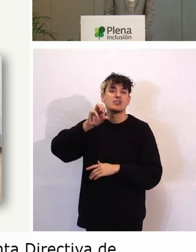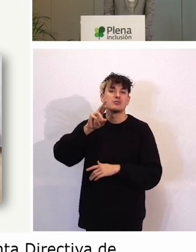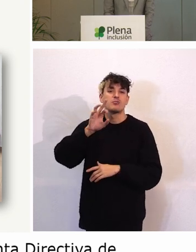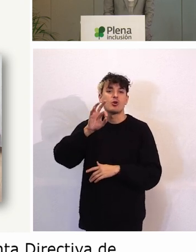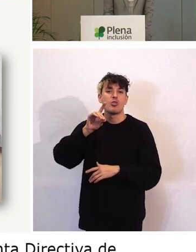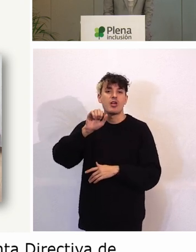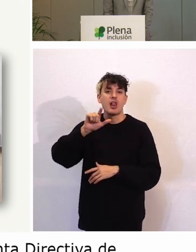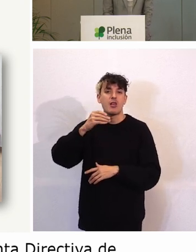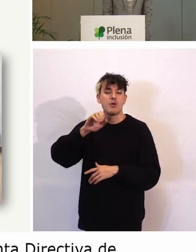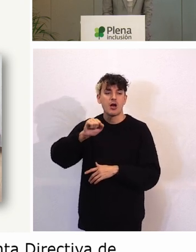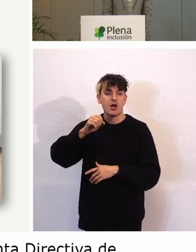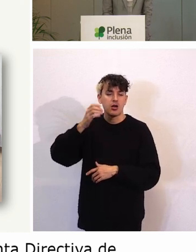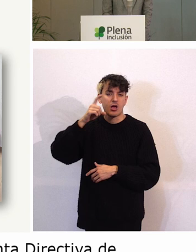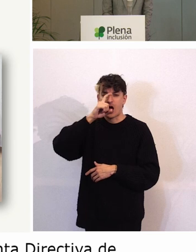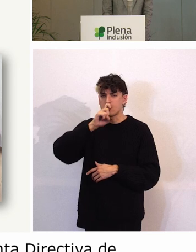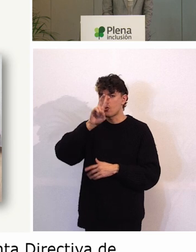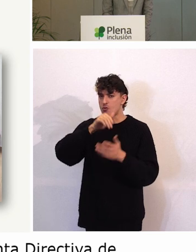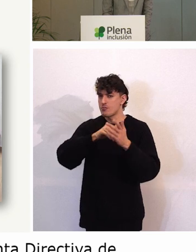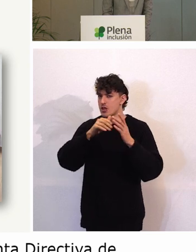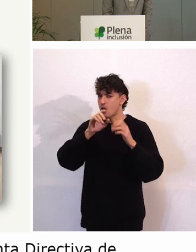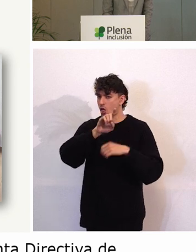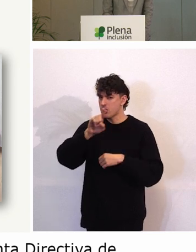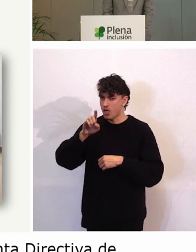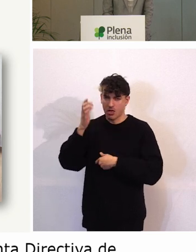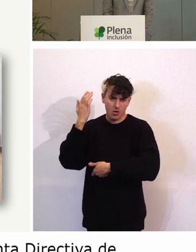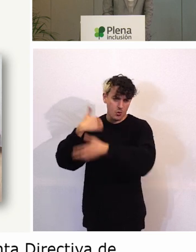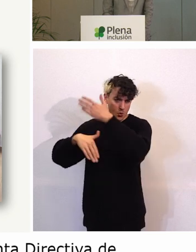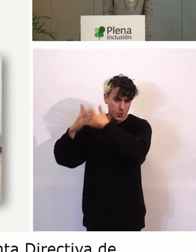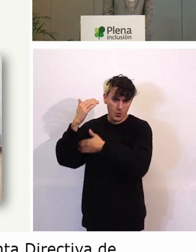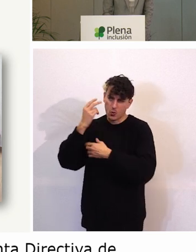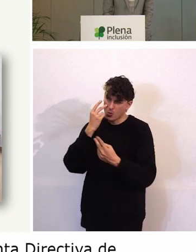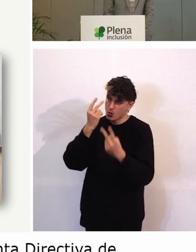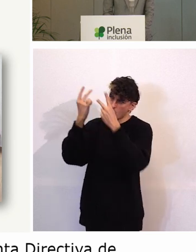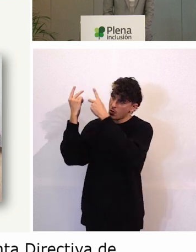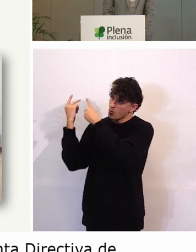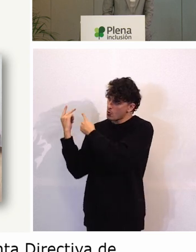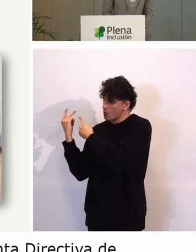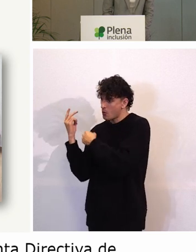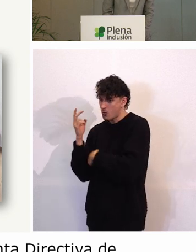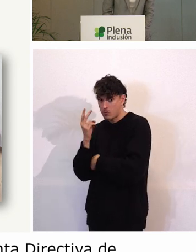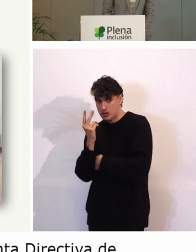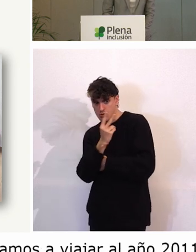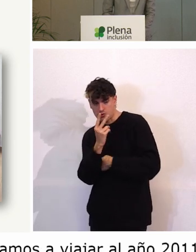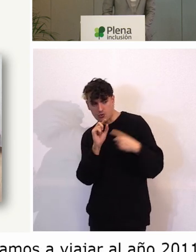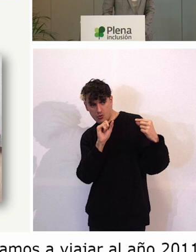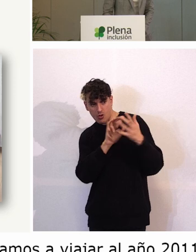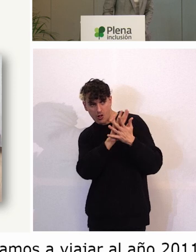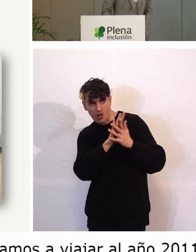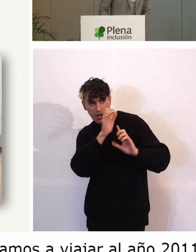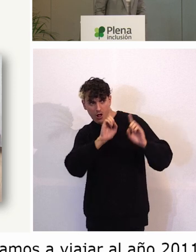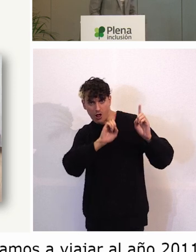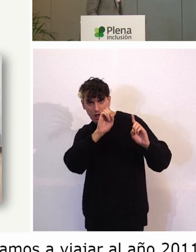año 2011 y a través de su conversación vamos a conocer qué pasó Dios su entidad.